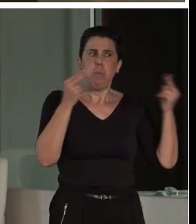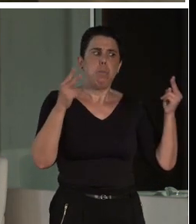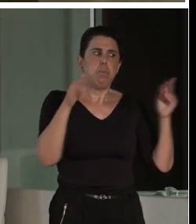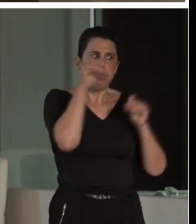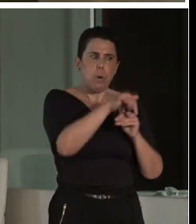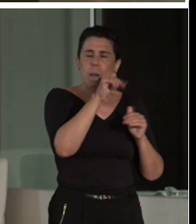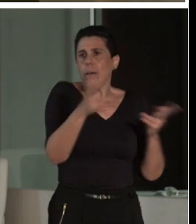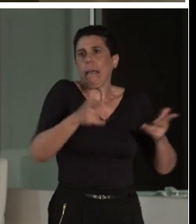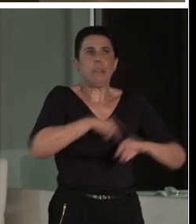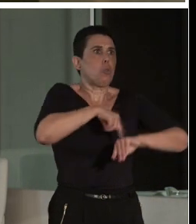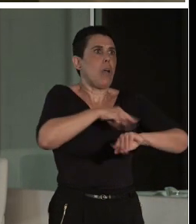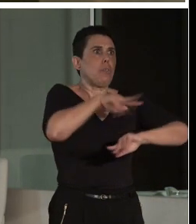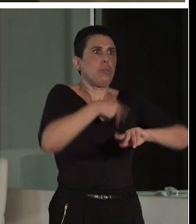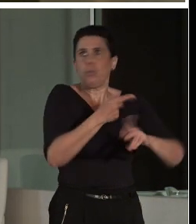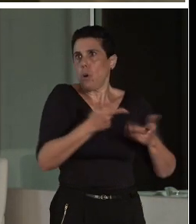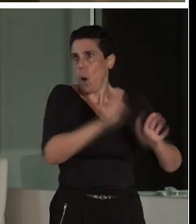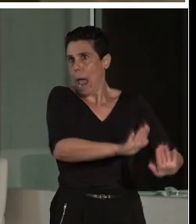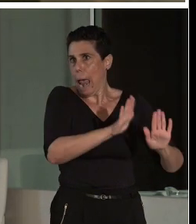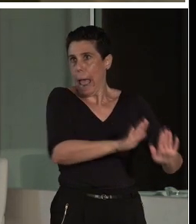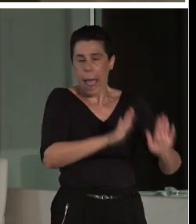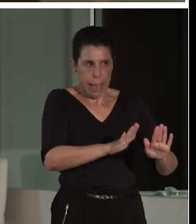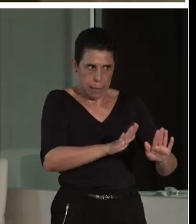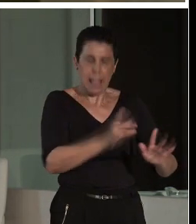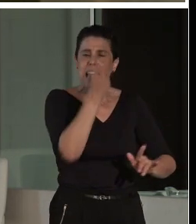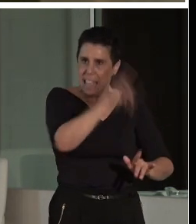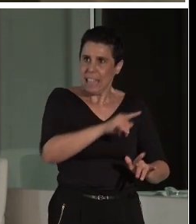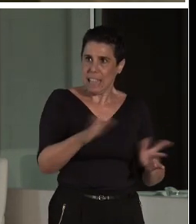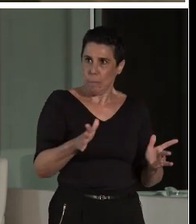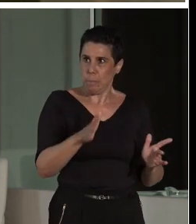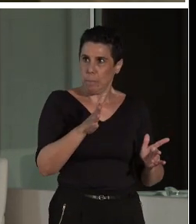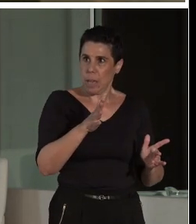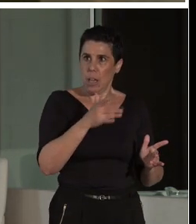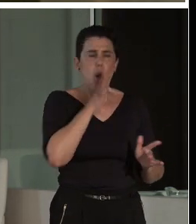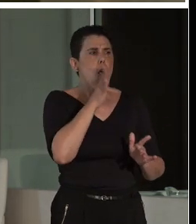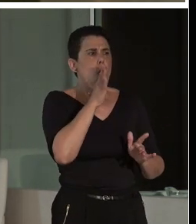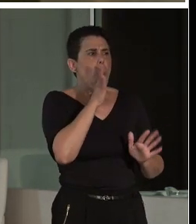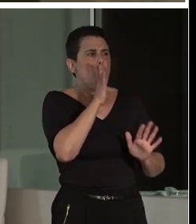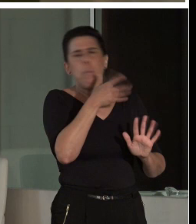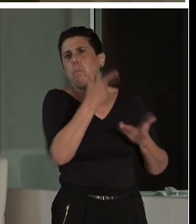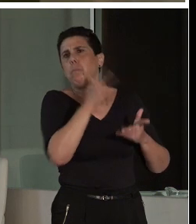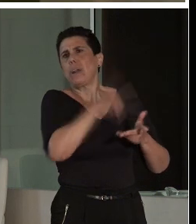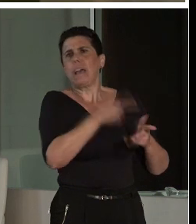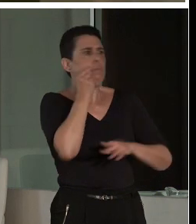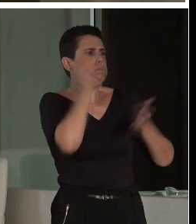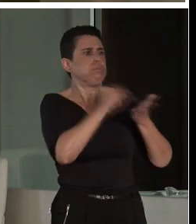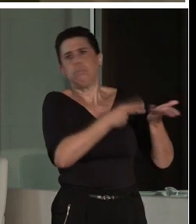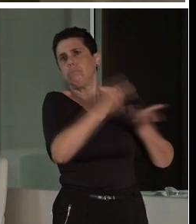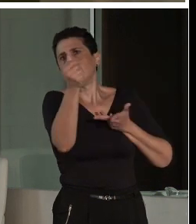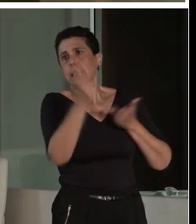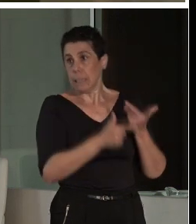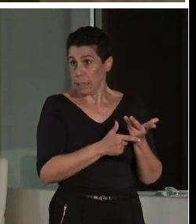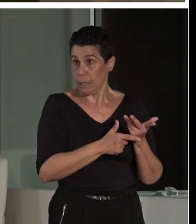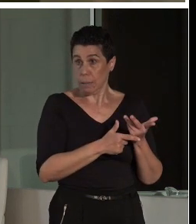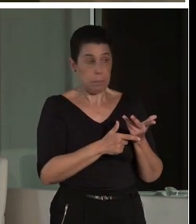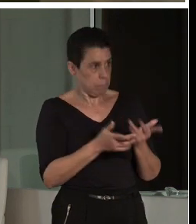nuestros sitios que también. Que ahora hablaremos también de eso, de por qué no está la gente en nuestros sitios más tiempo del que tendría que estar o del que le podemos ofrecer.